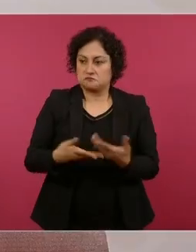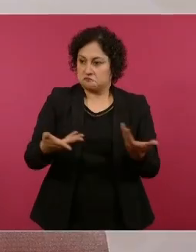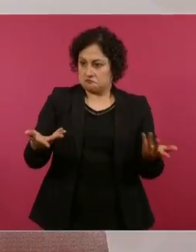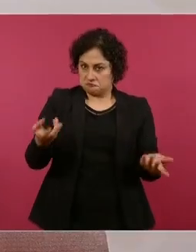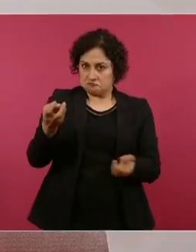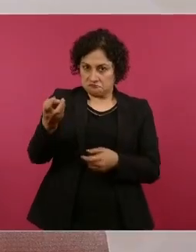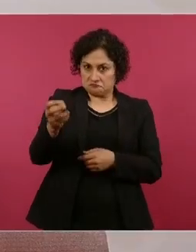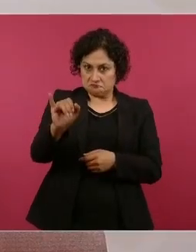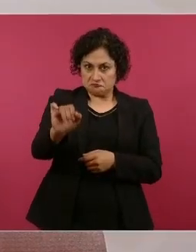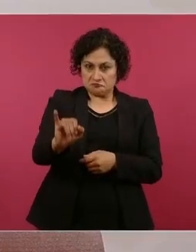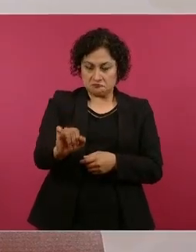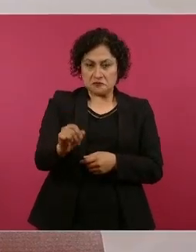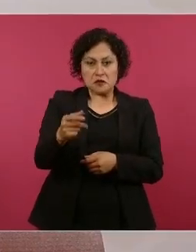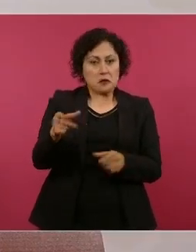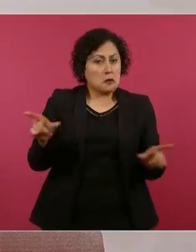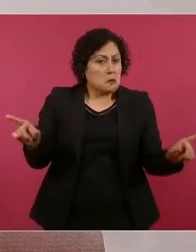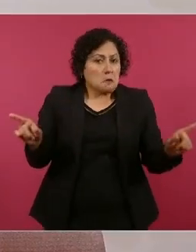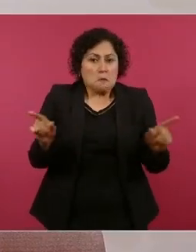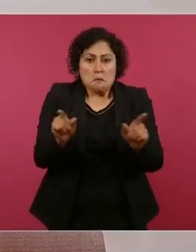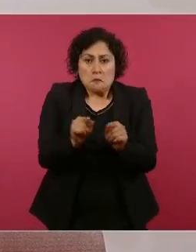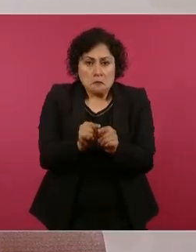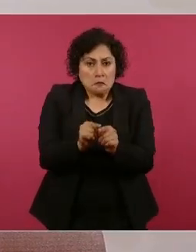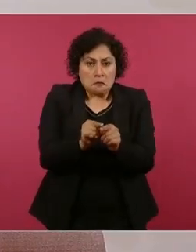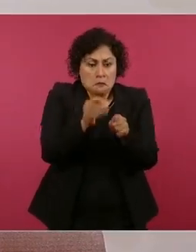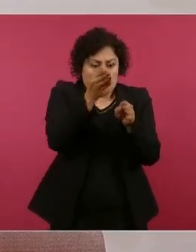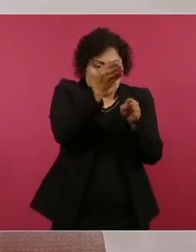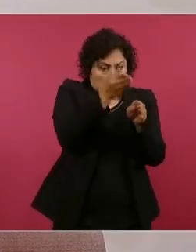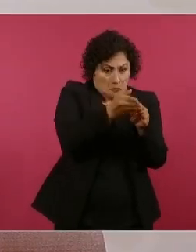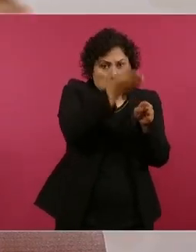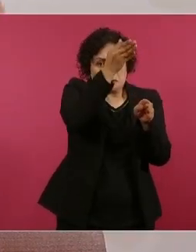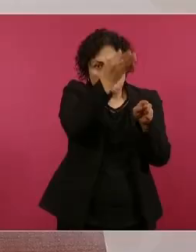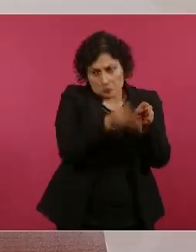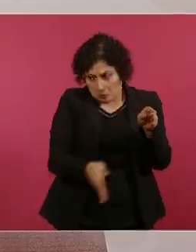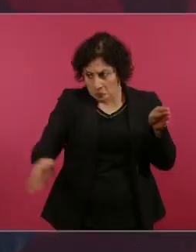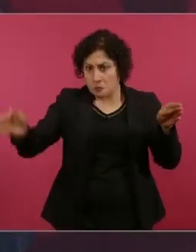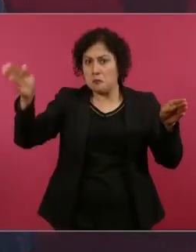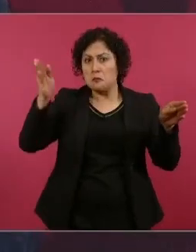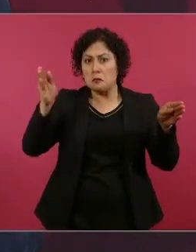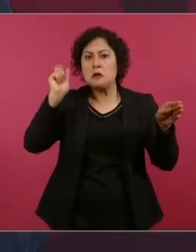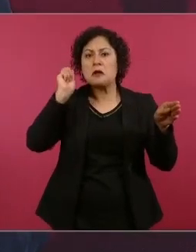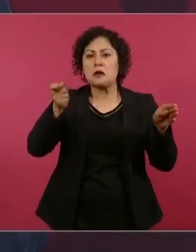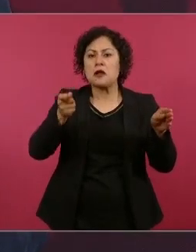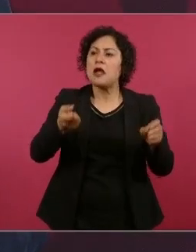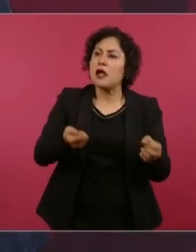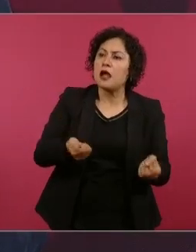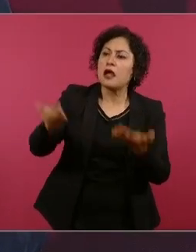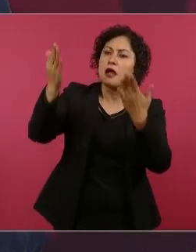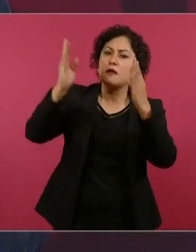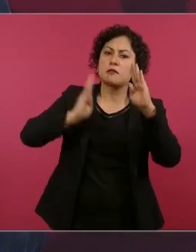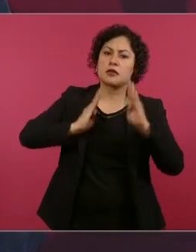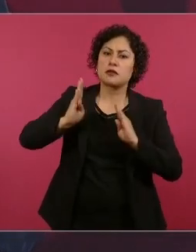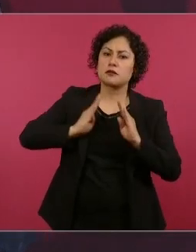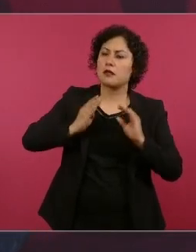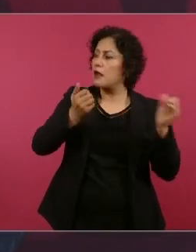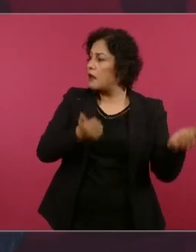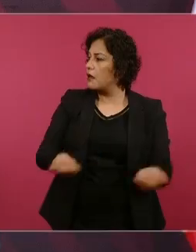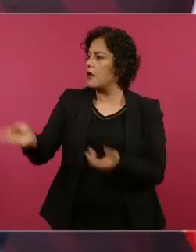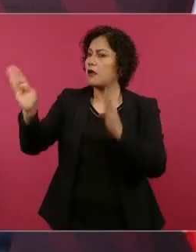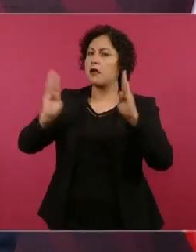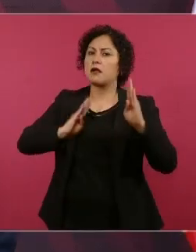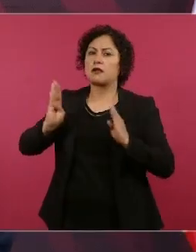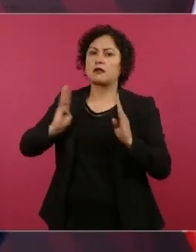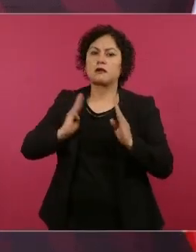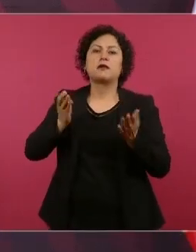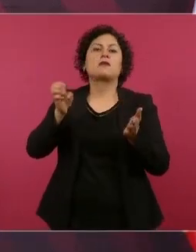lo que han hecho después es ayuda militar desde el Plan